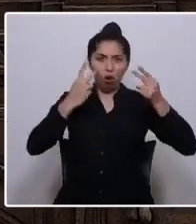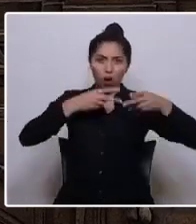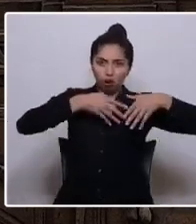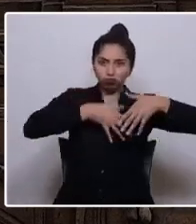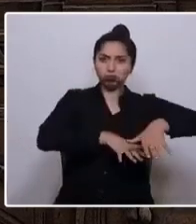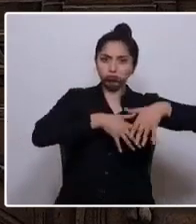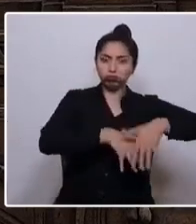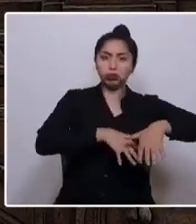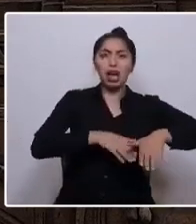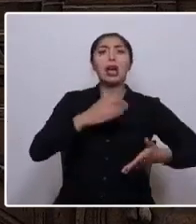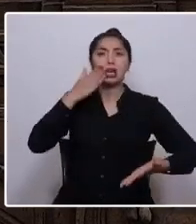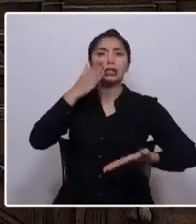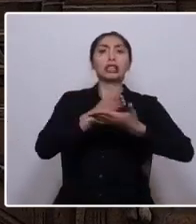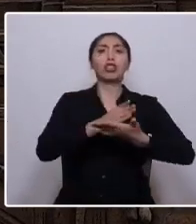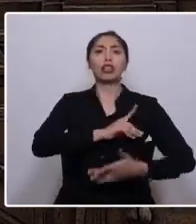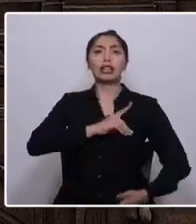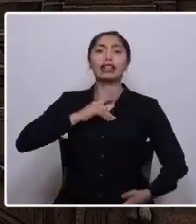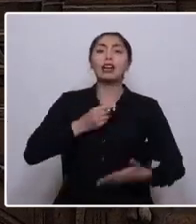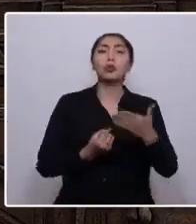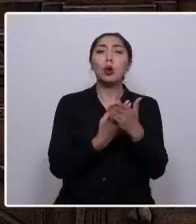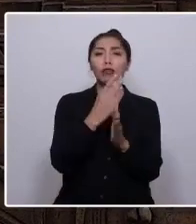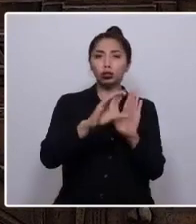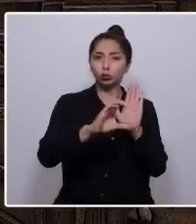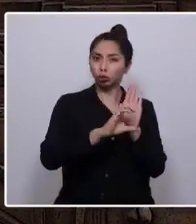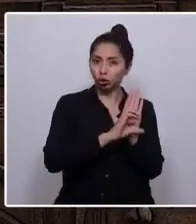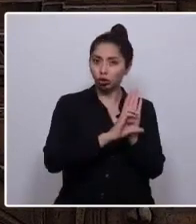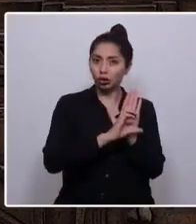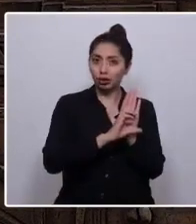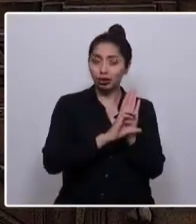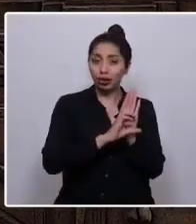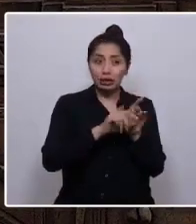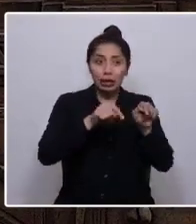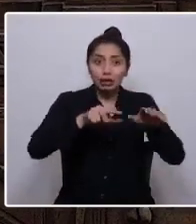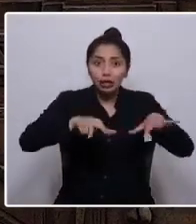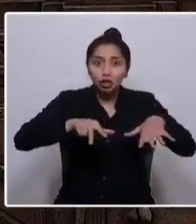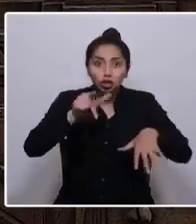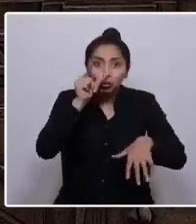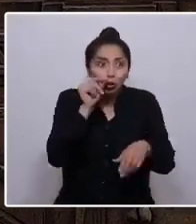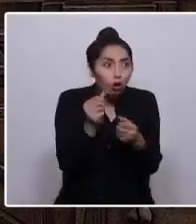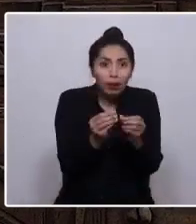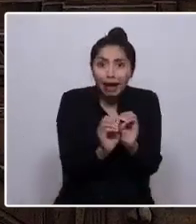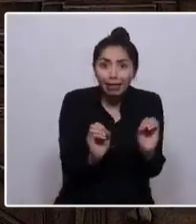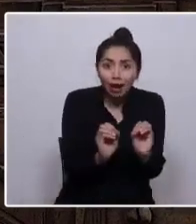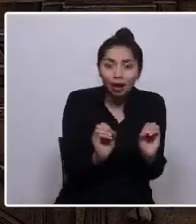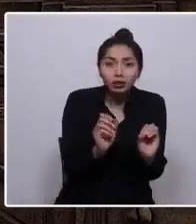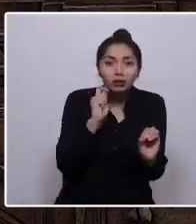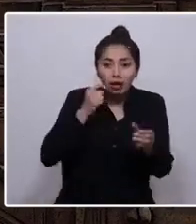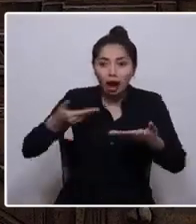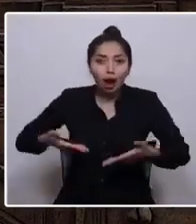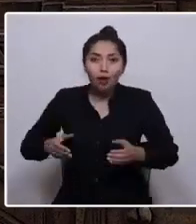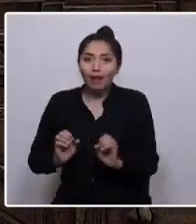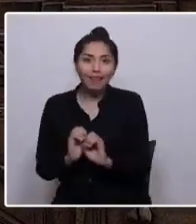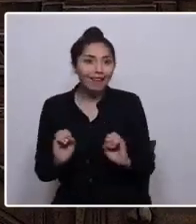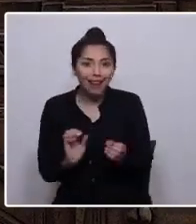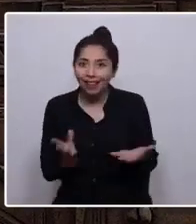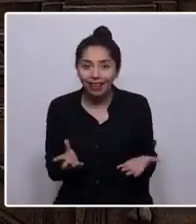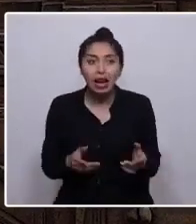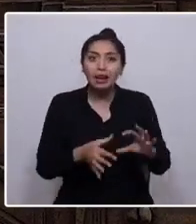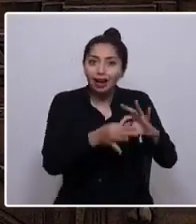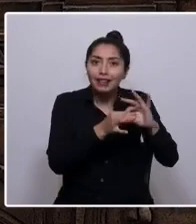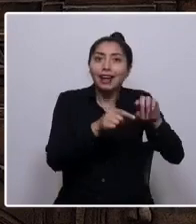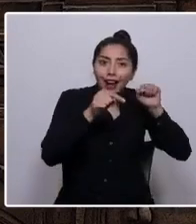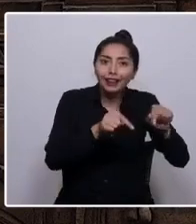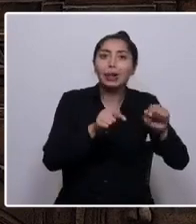y una nueva Constitución. Sin ese 18 de octubre, nada de esto estaría ocurriendo. Gracias a quienes